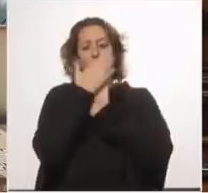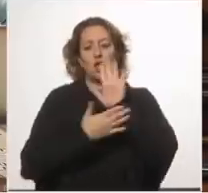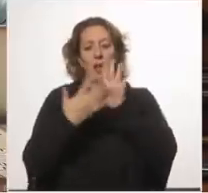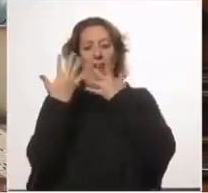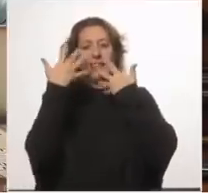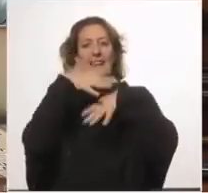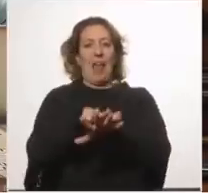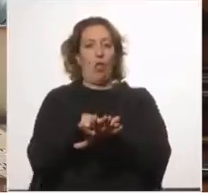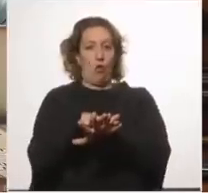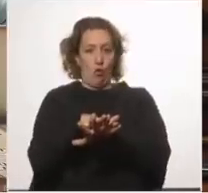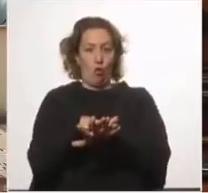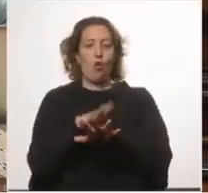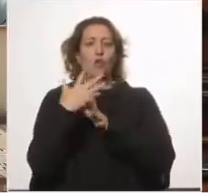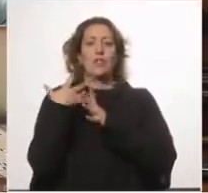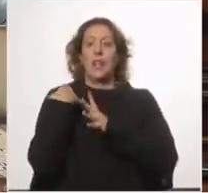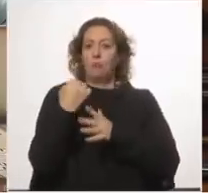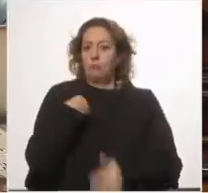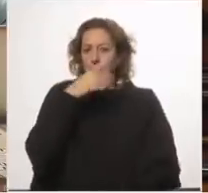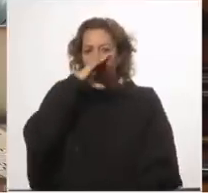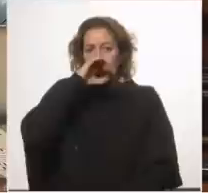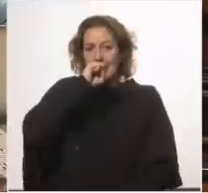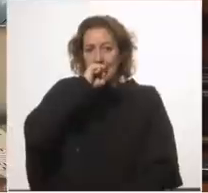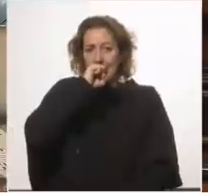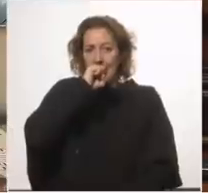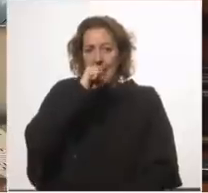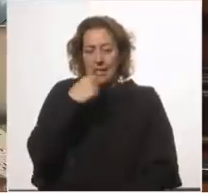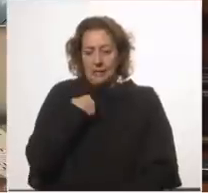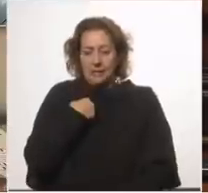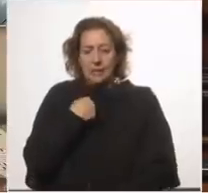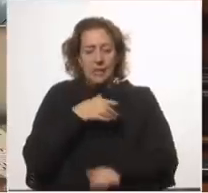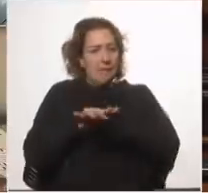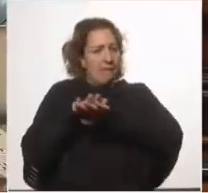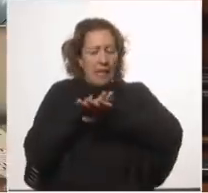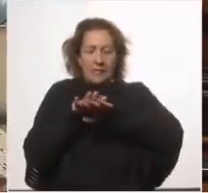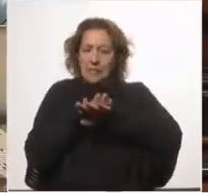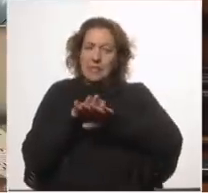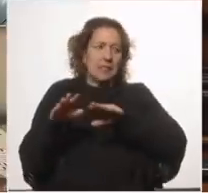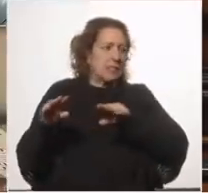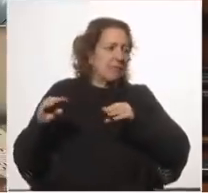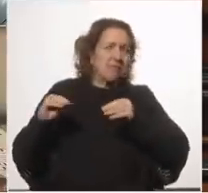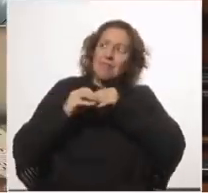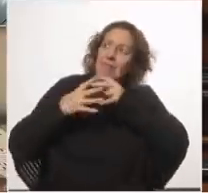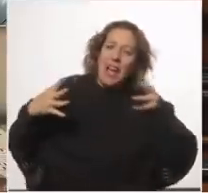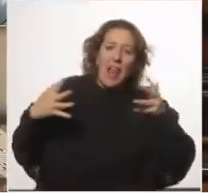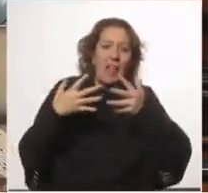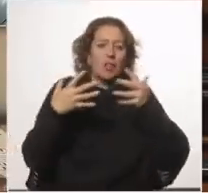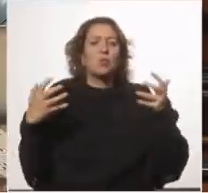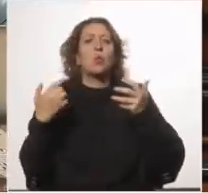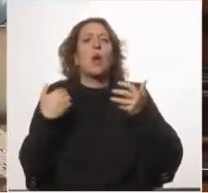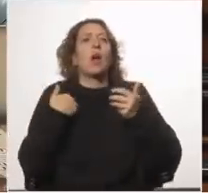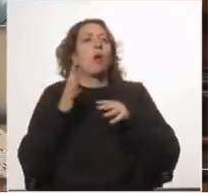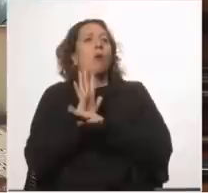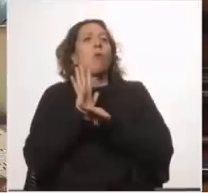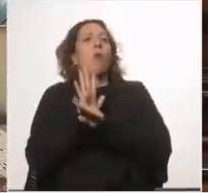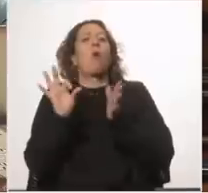que resistía, que se sustentaba en una enorme conformación estructural. En un sistema